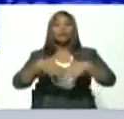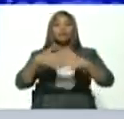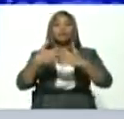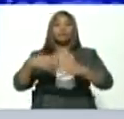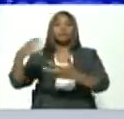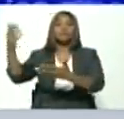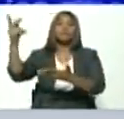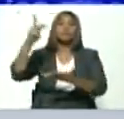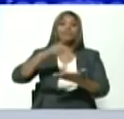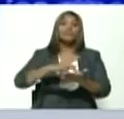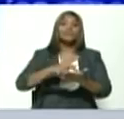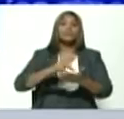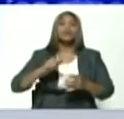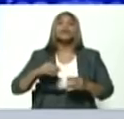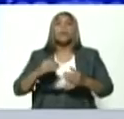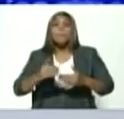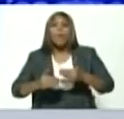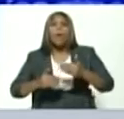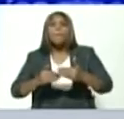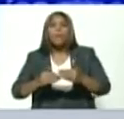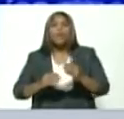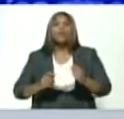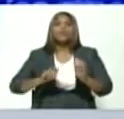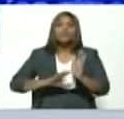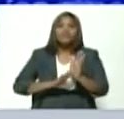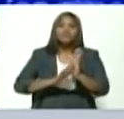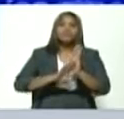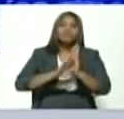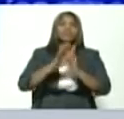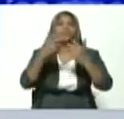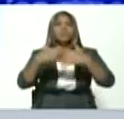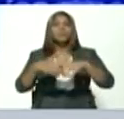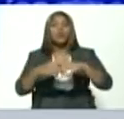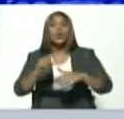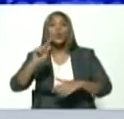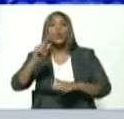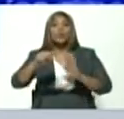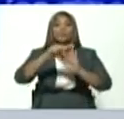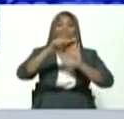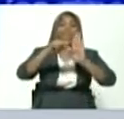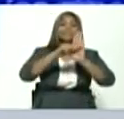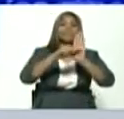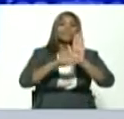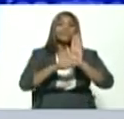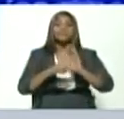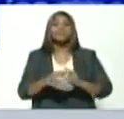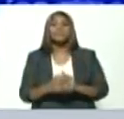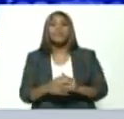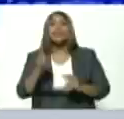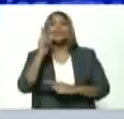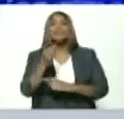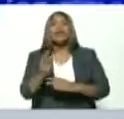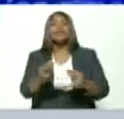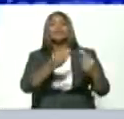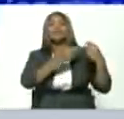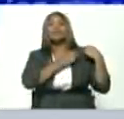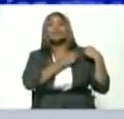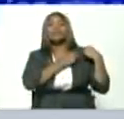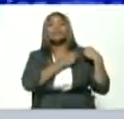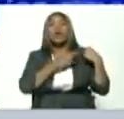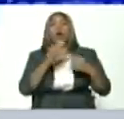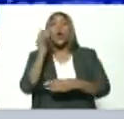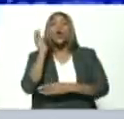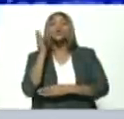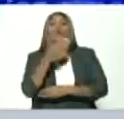recuperando la producción. Creo que una de las líneas que debe asumir el Consejo Presidencial de Gobierno